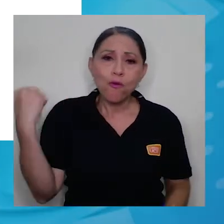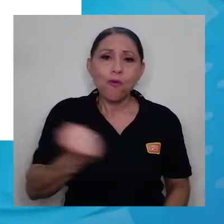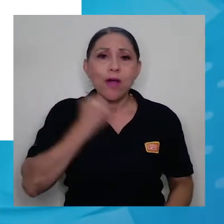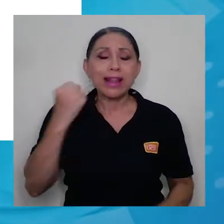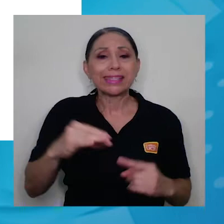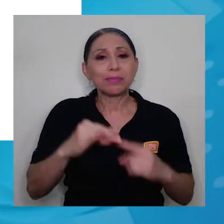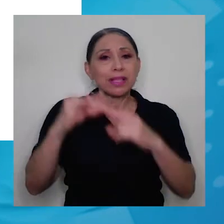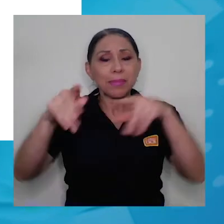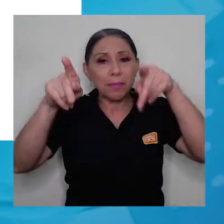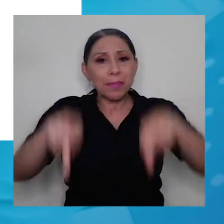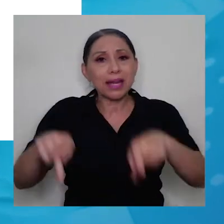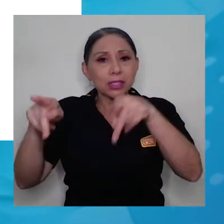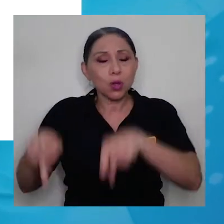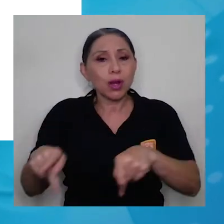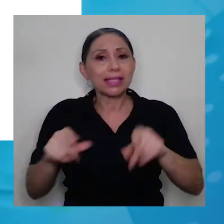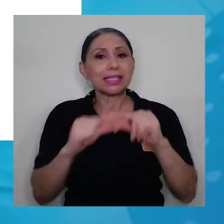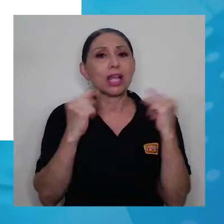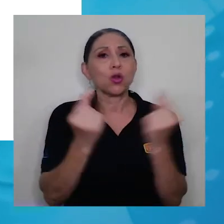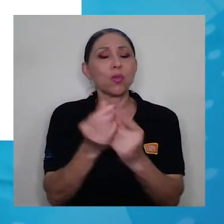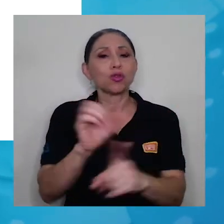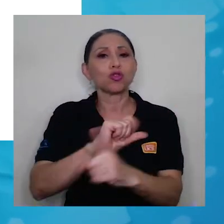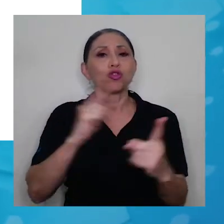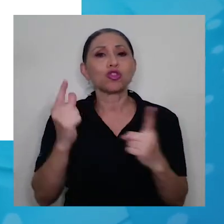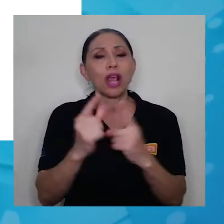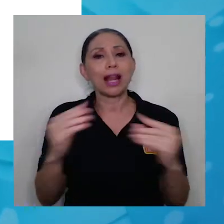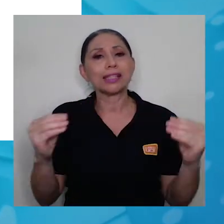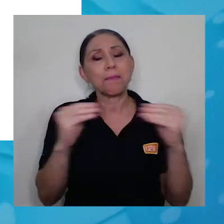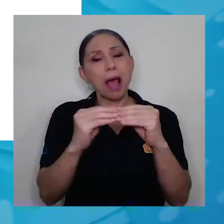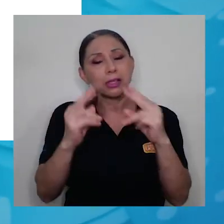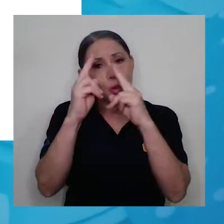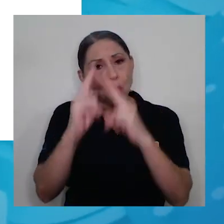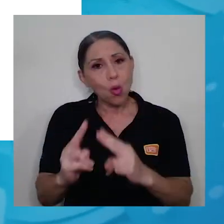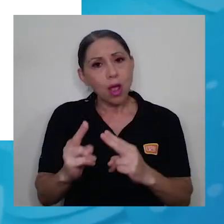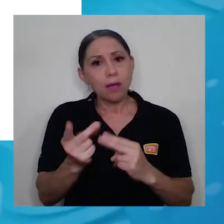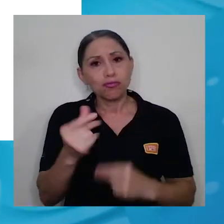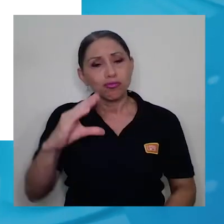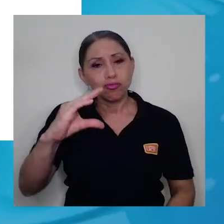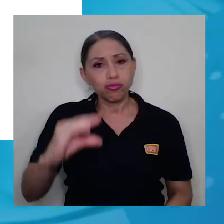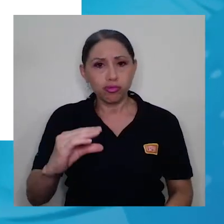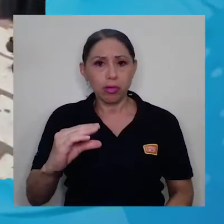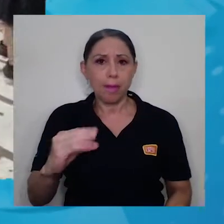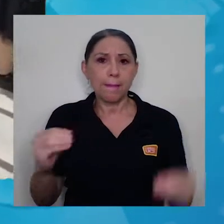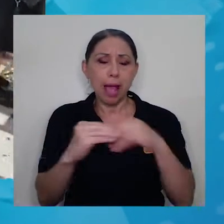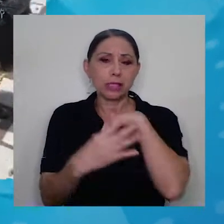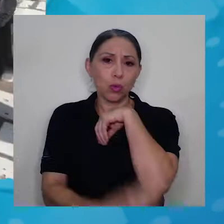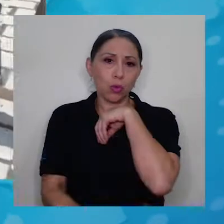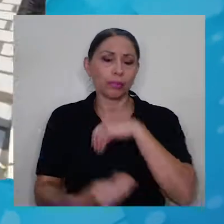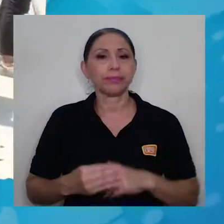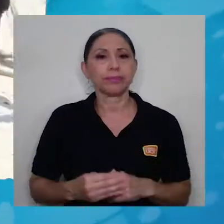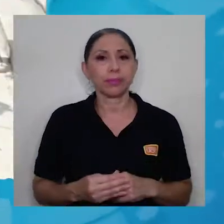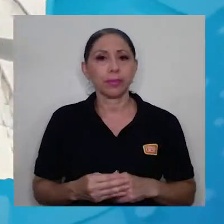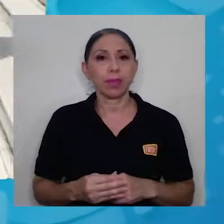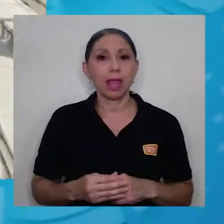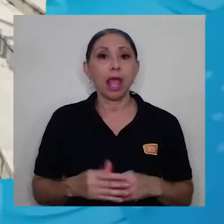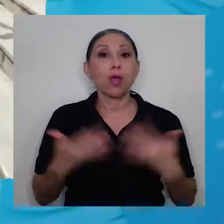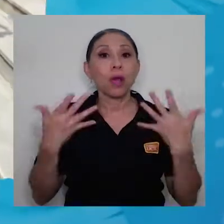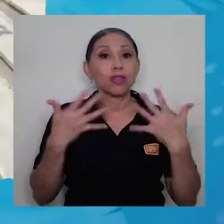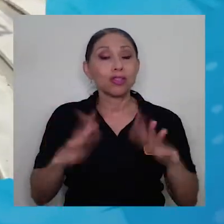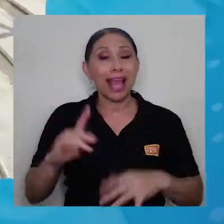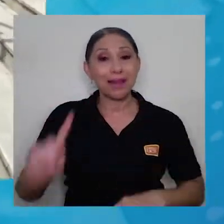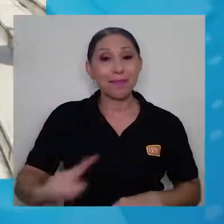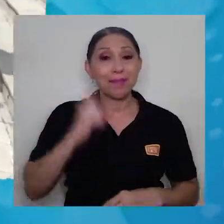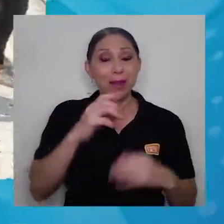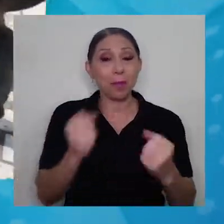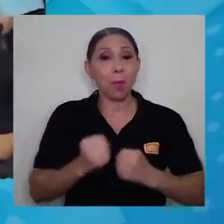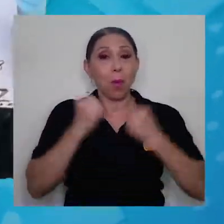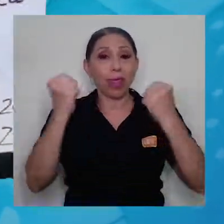personas que vienen de extractos, digamos, con menos recursos, con menos posibilidades. Luego de la decisión del Primer